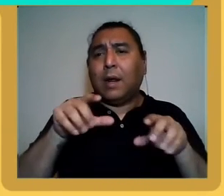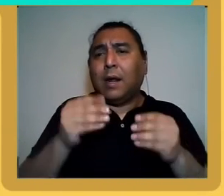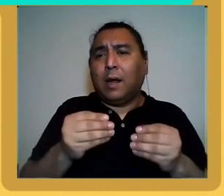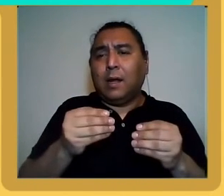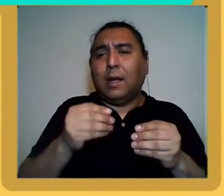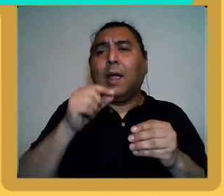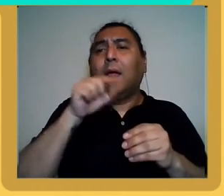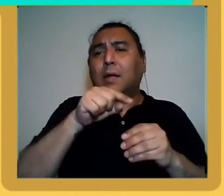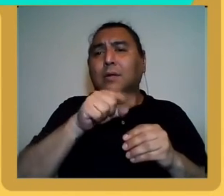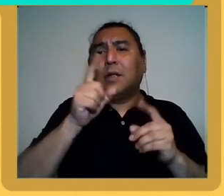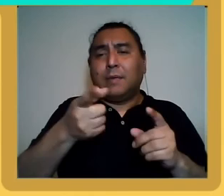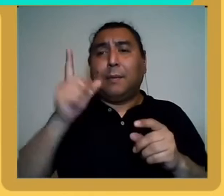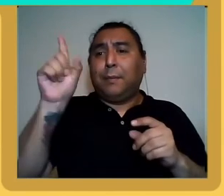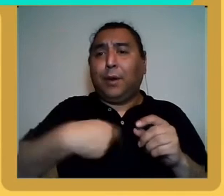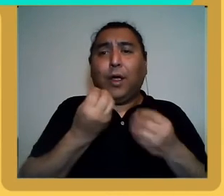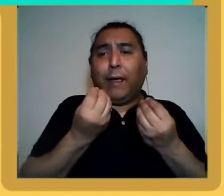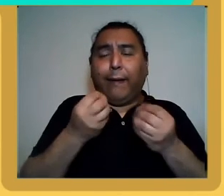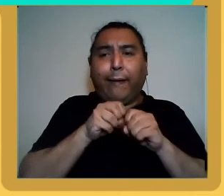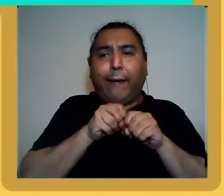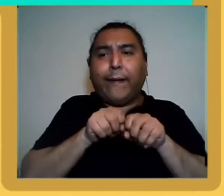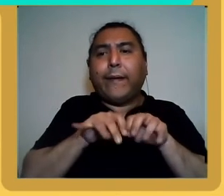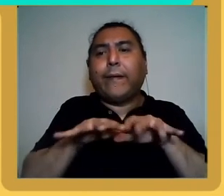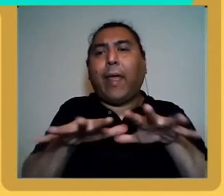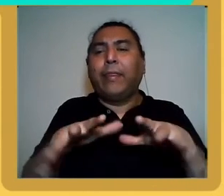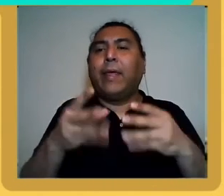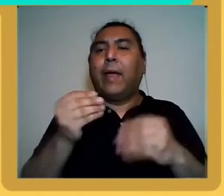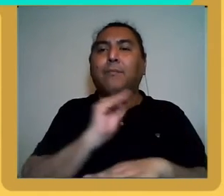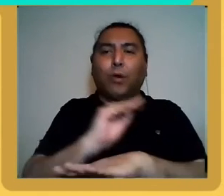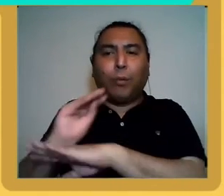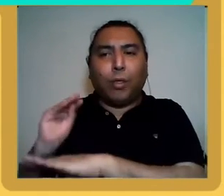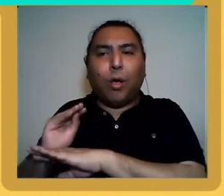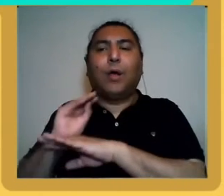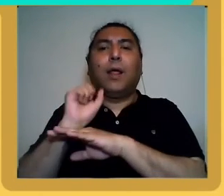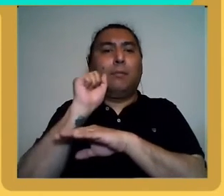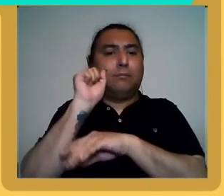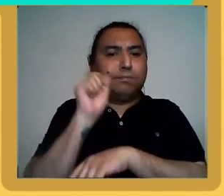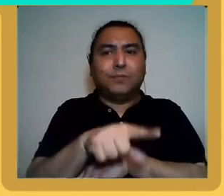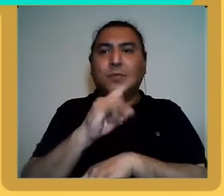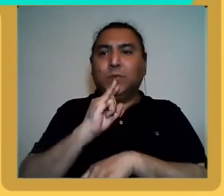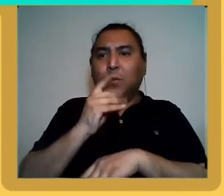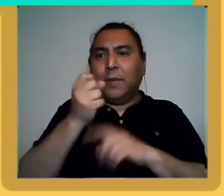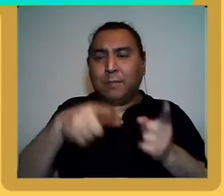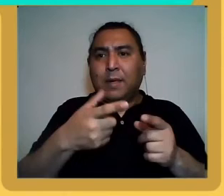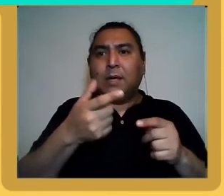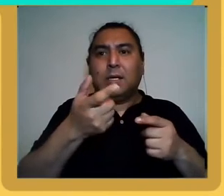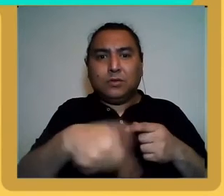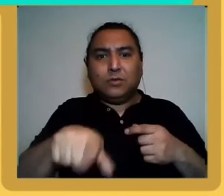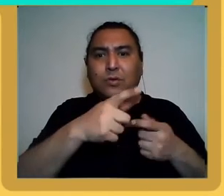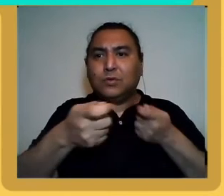de proveedores locales importantes también que muchos de ellos nos suministran